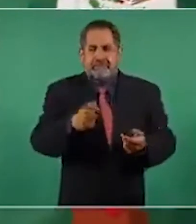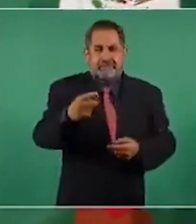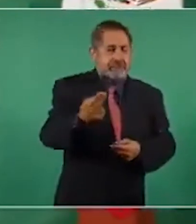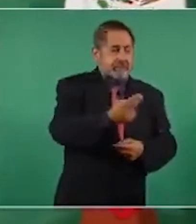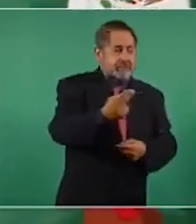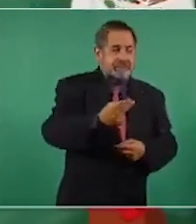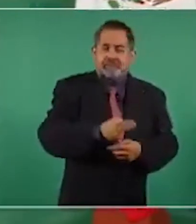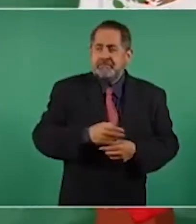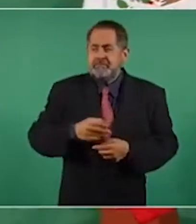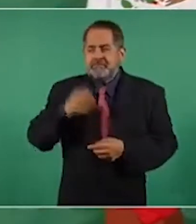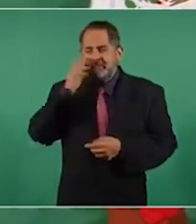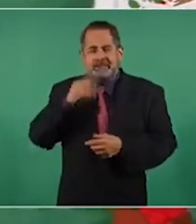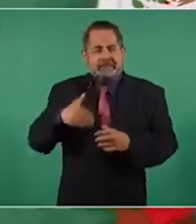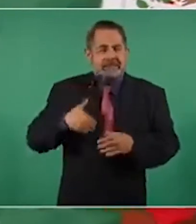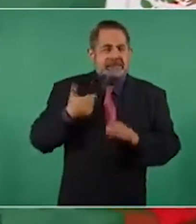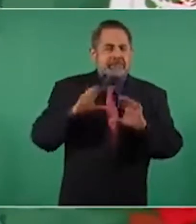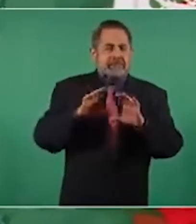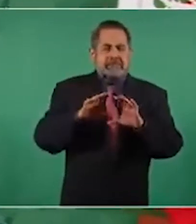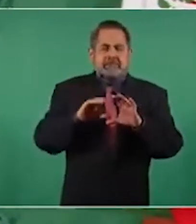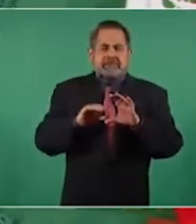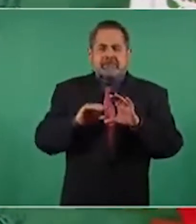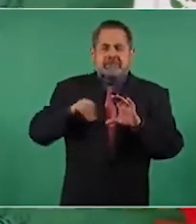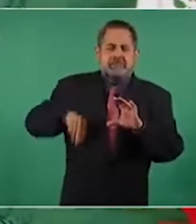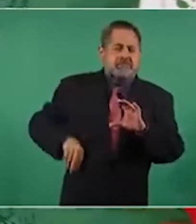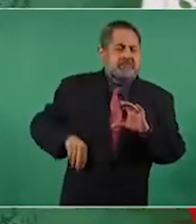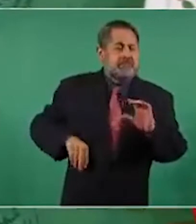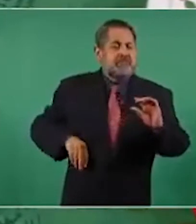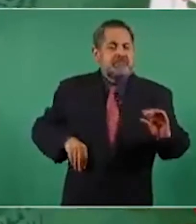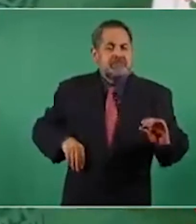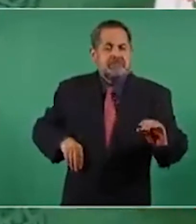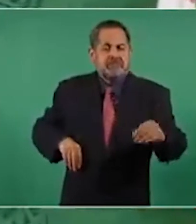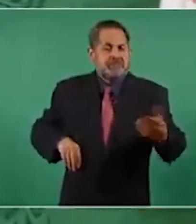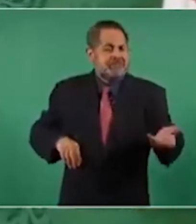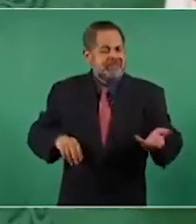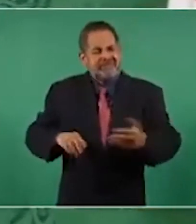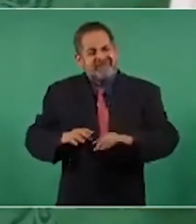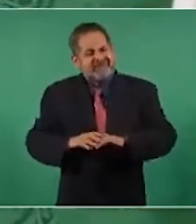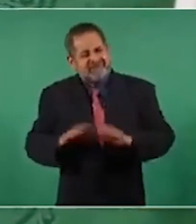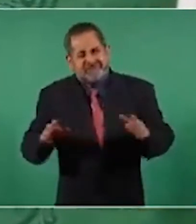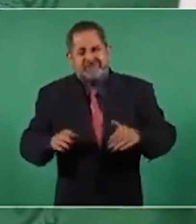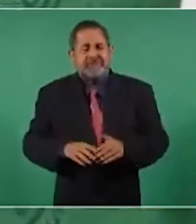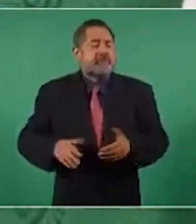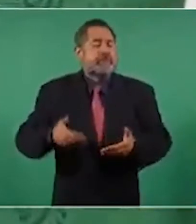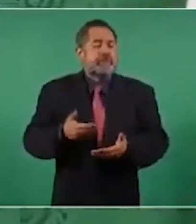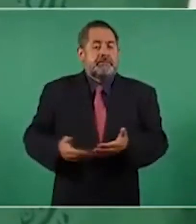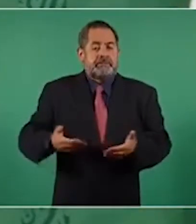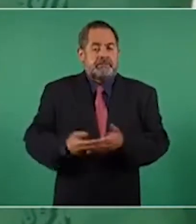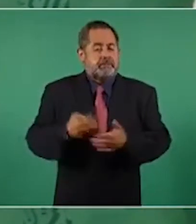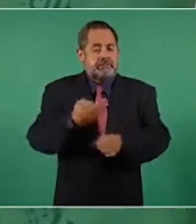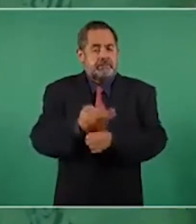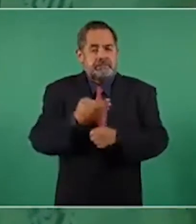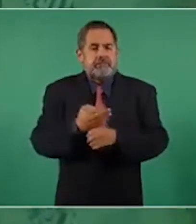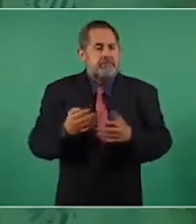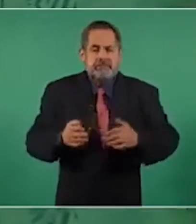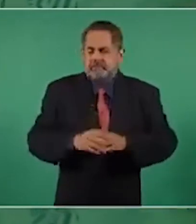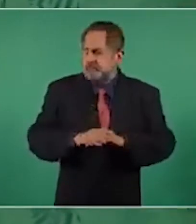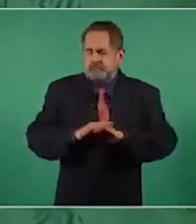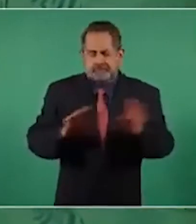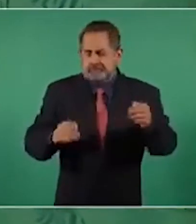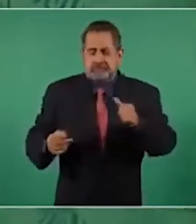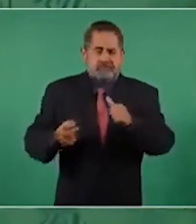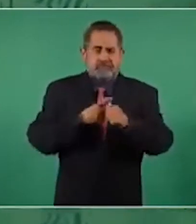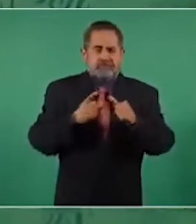Ahora, el procedimiento en esta segunda etapa inicia con un censo